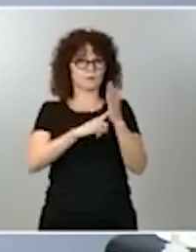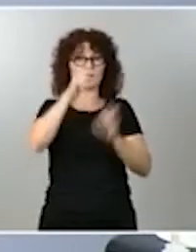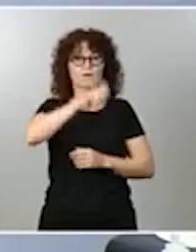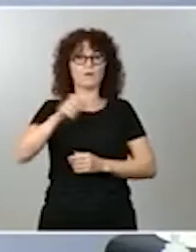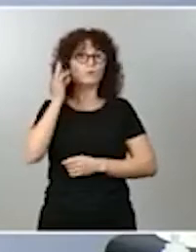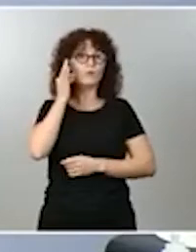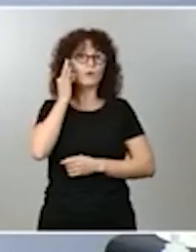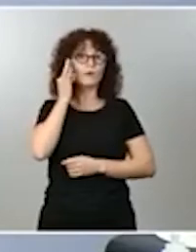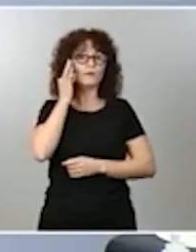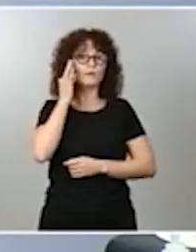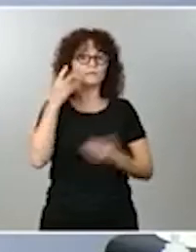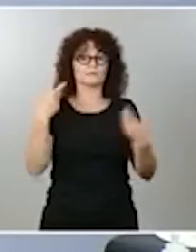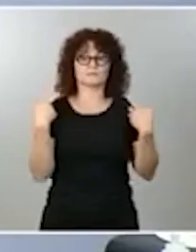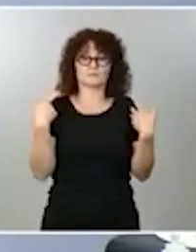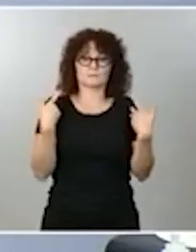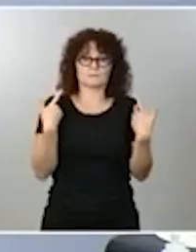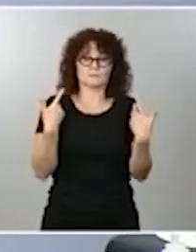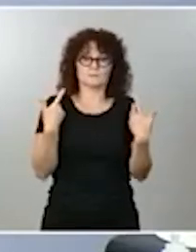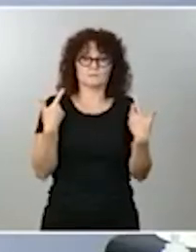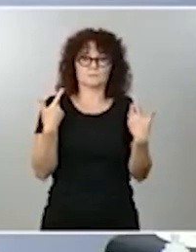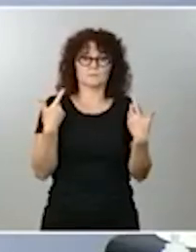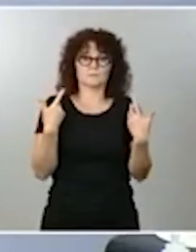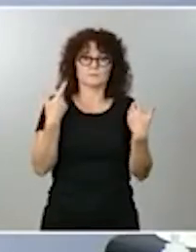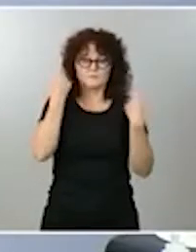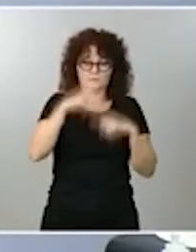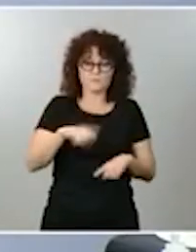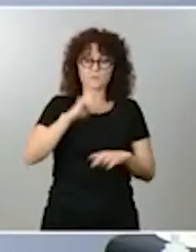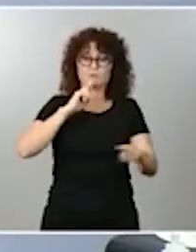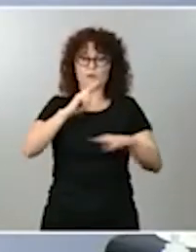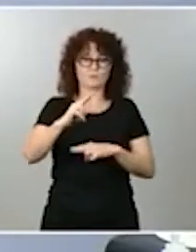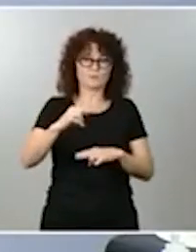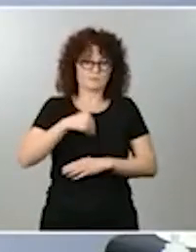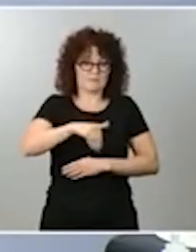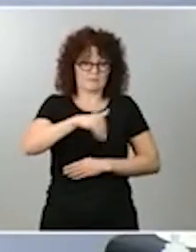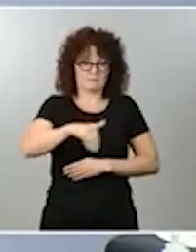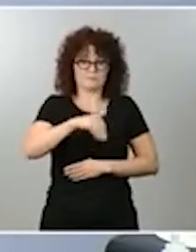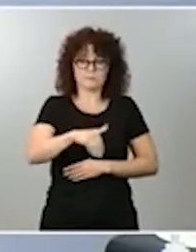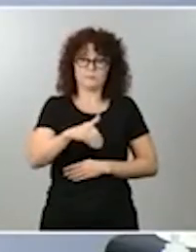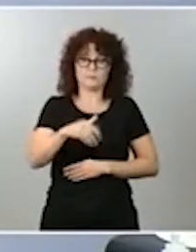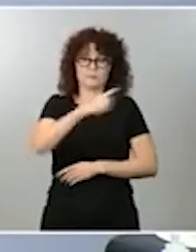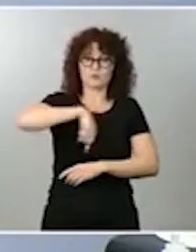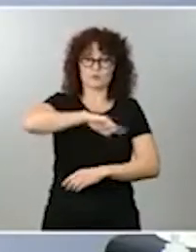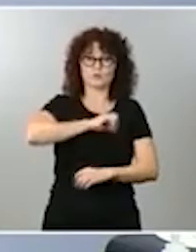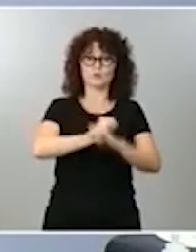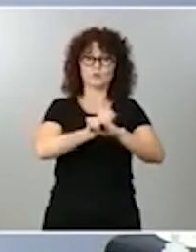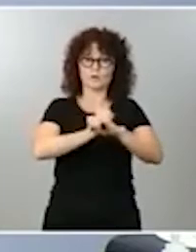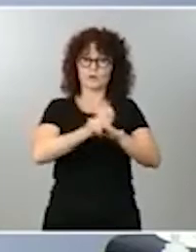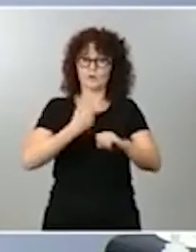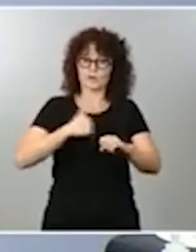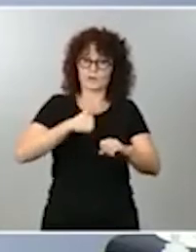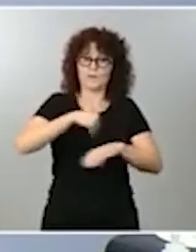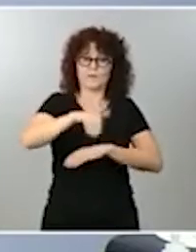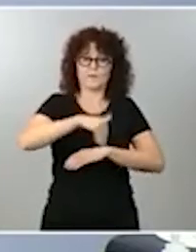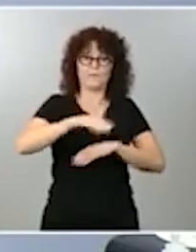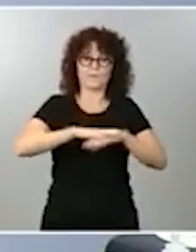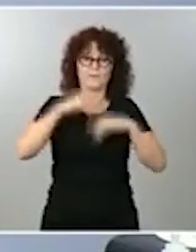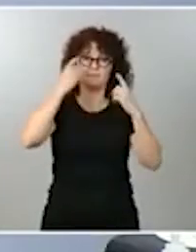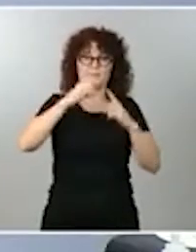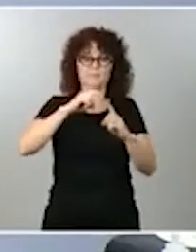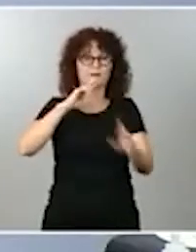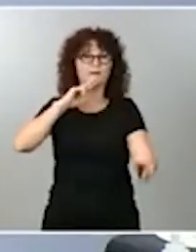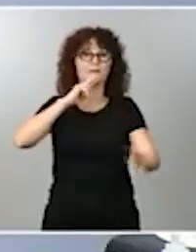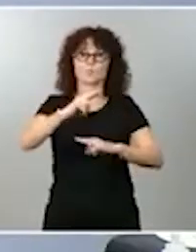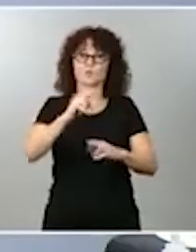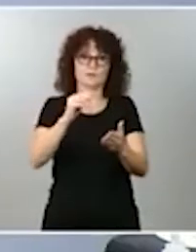es llegar a tiempo y estamos trabajando duramente para ello. Ese es el compromiso firme del Gobierno de España y nuestro cariño, nuestro